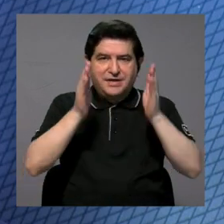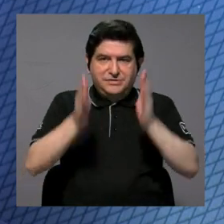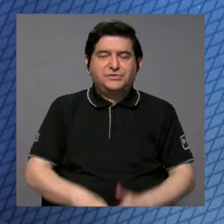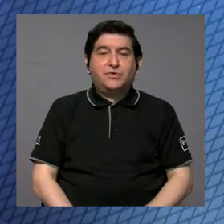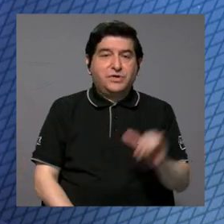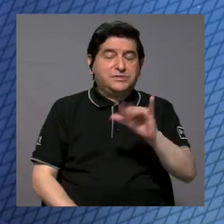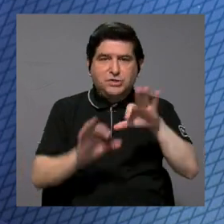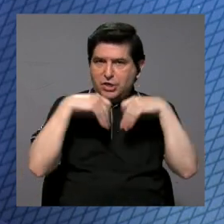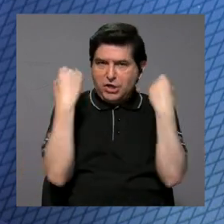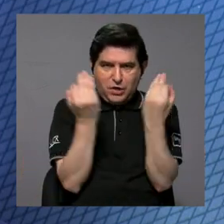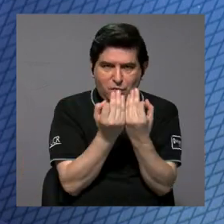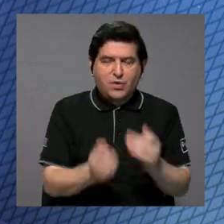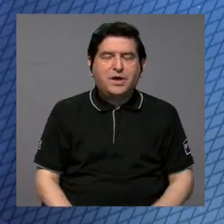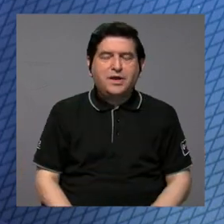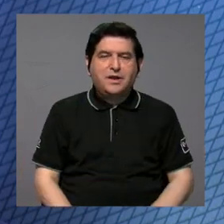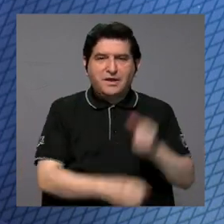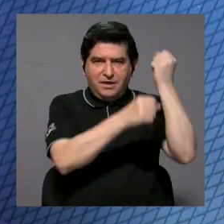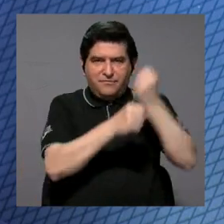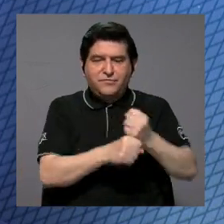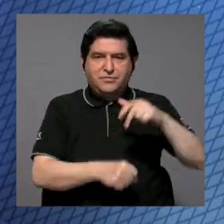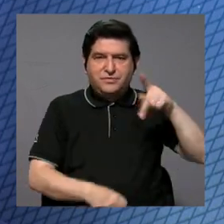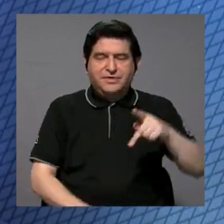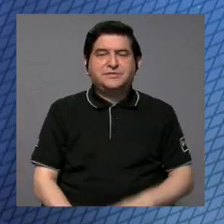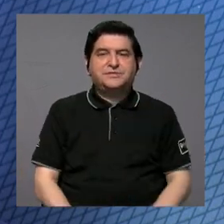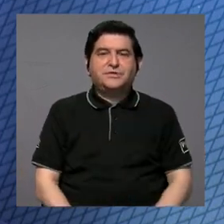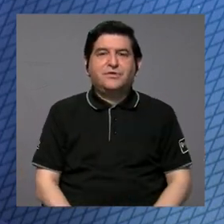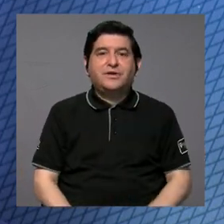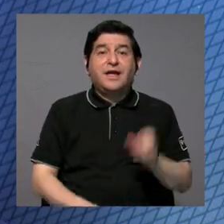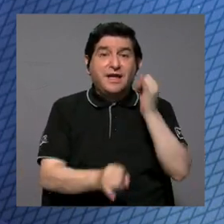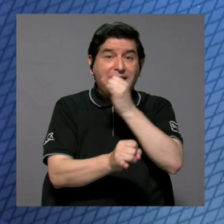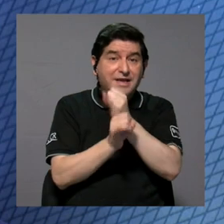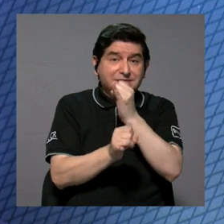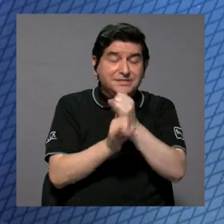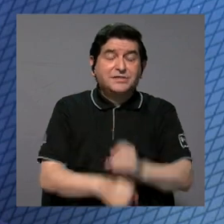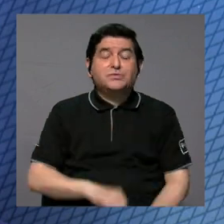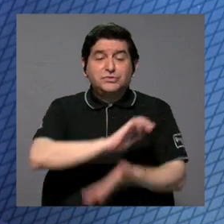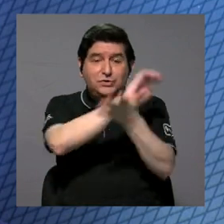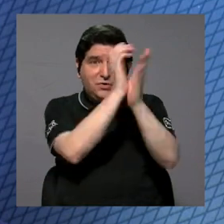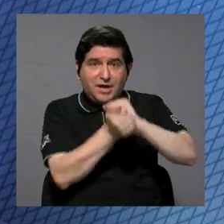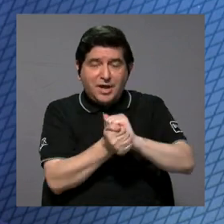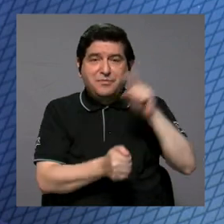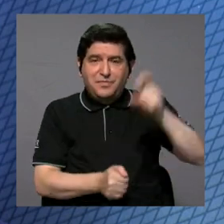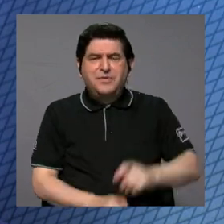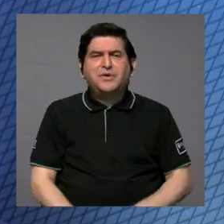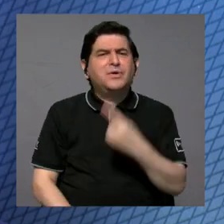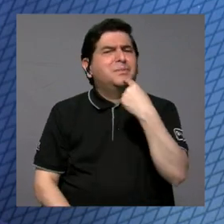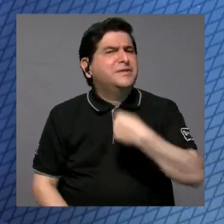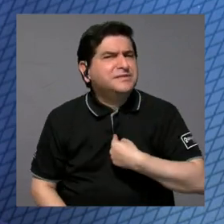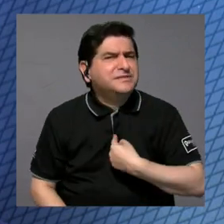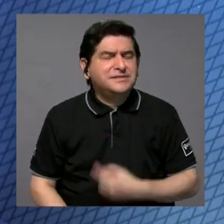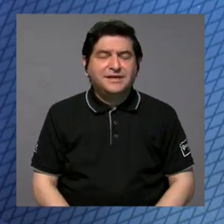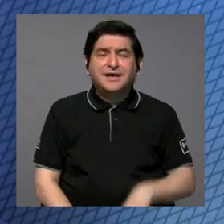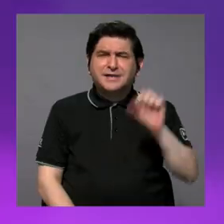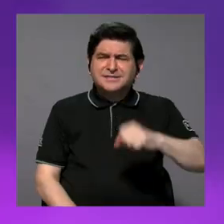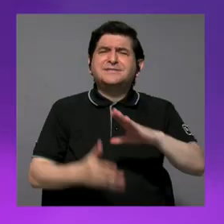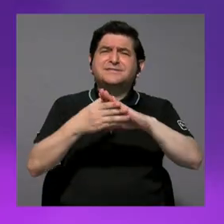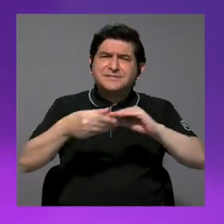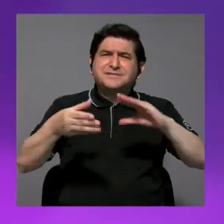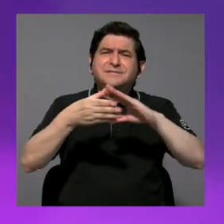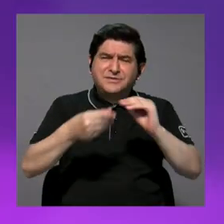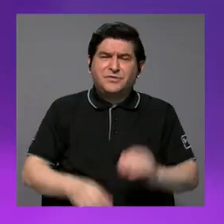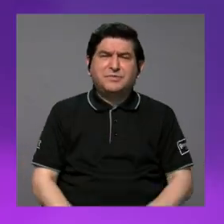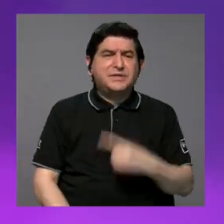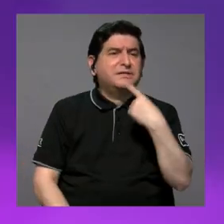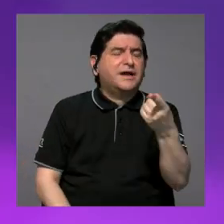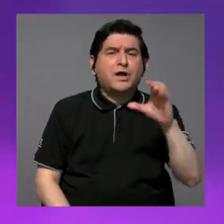las familias son co-gestores con Pan y Amor y la institucionalidad en el logro de ese cambio que tenemos que caminar. ¿Me ibas a decir? Sí, no, lo que le iba a comentar es un